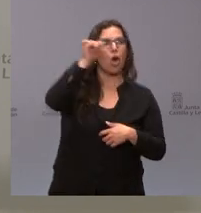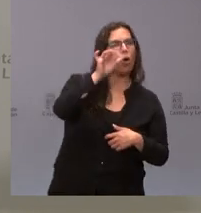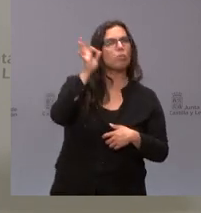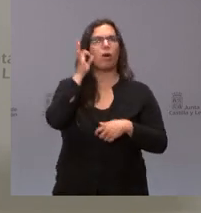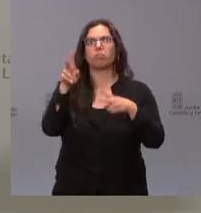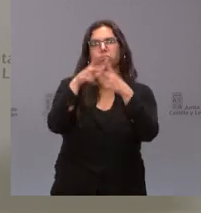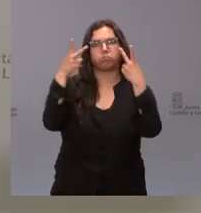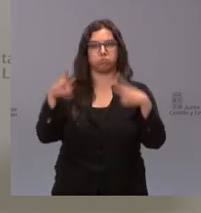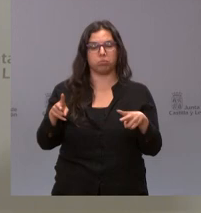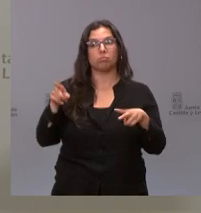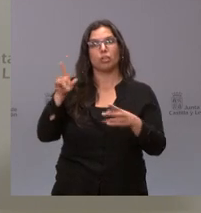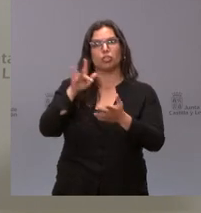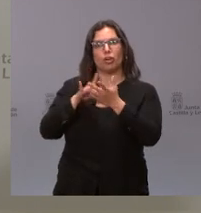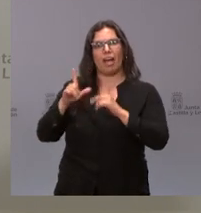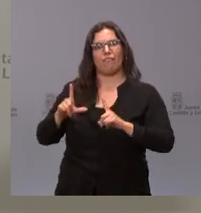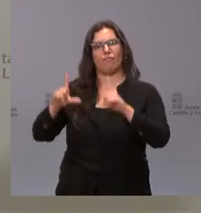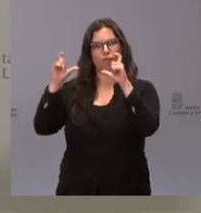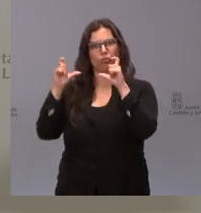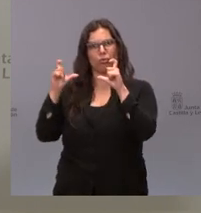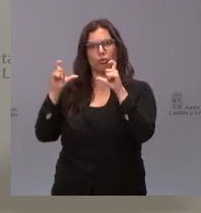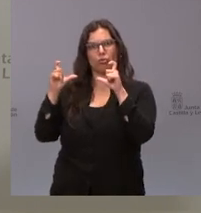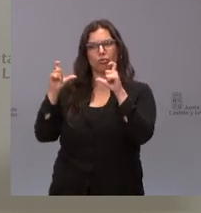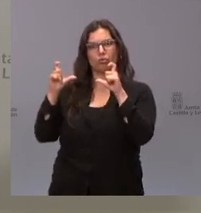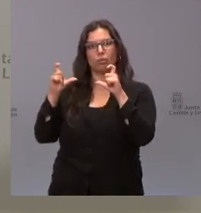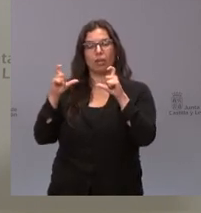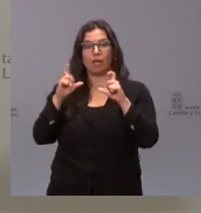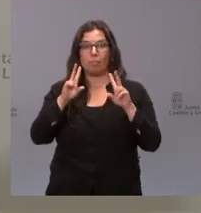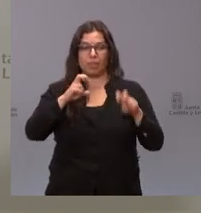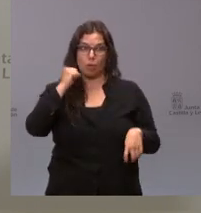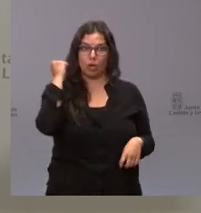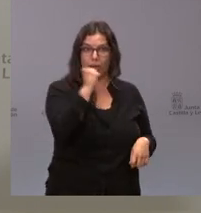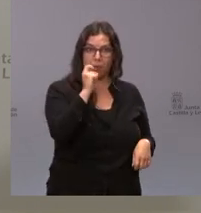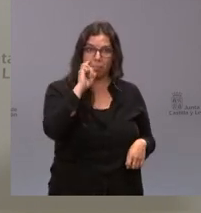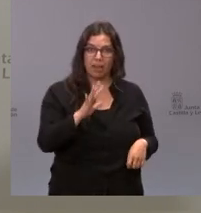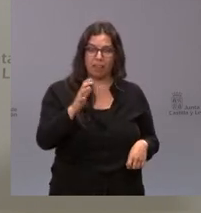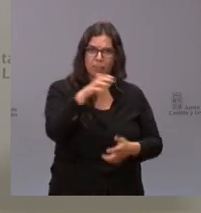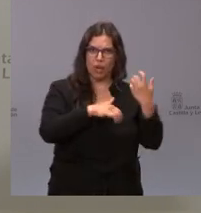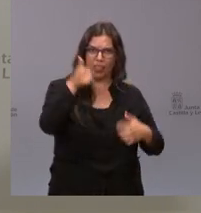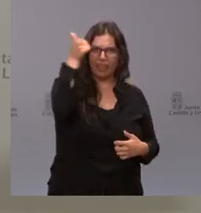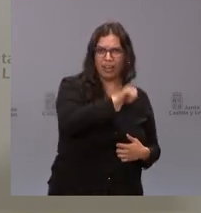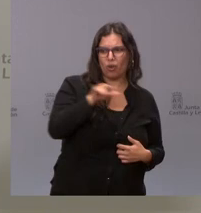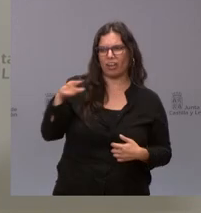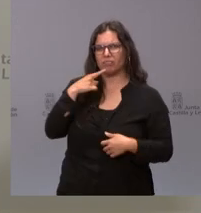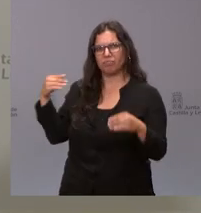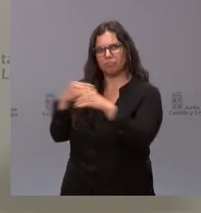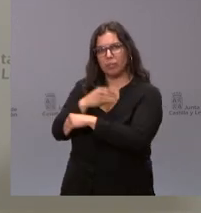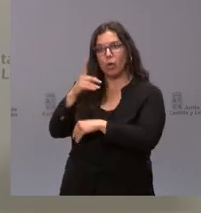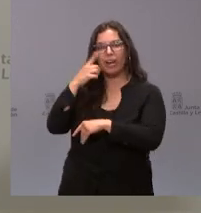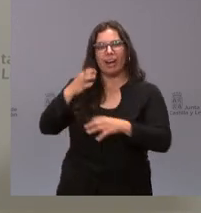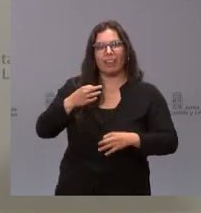foto después de un crimen que presuntamente parece violencia de género ¿Cuál es el mensaje que se traslada a la sociedad?